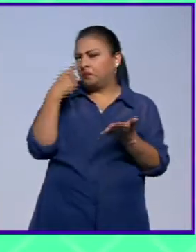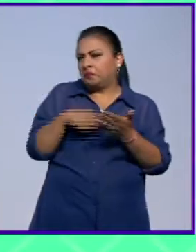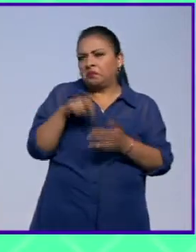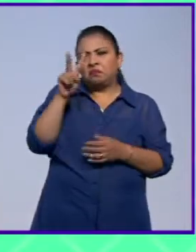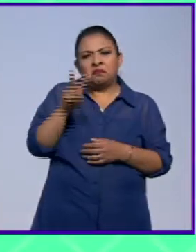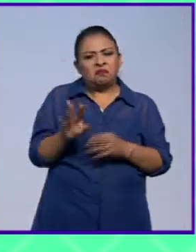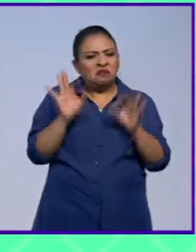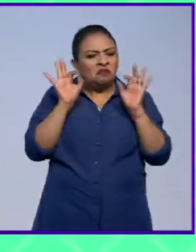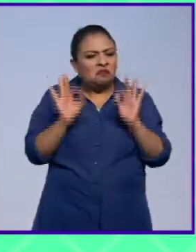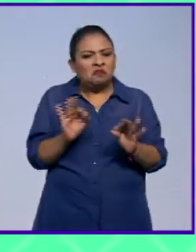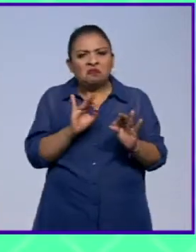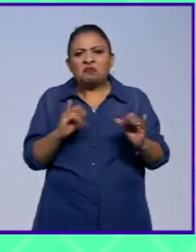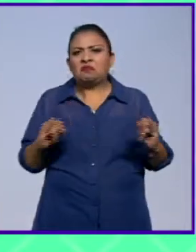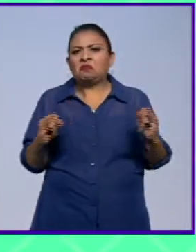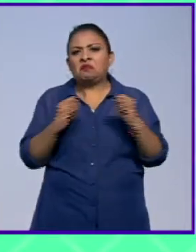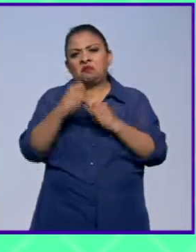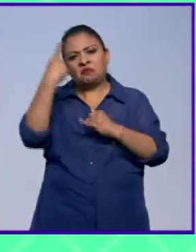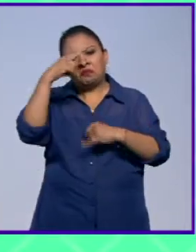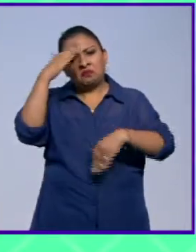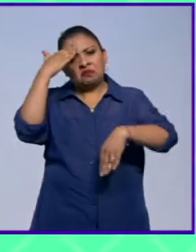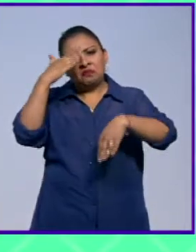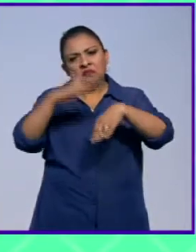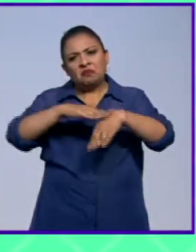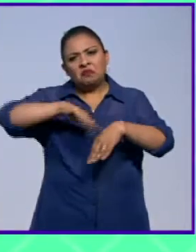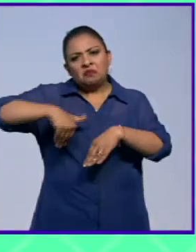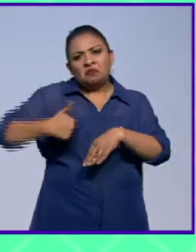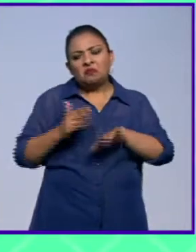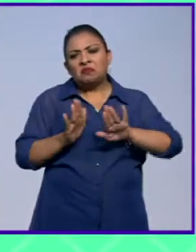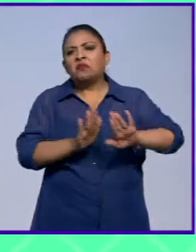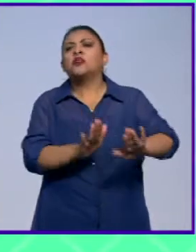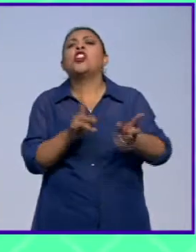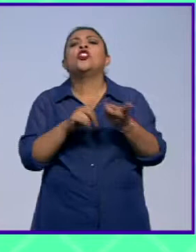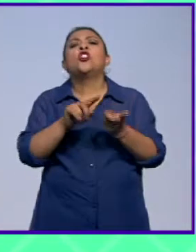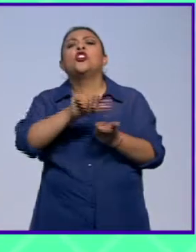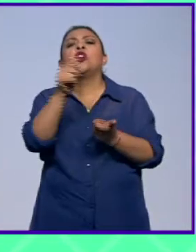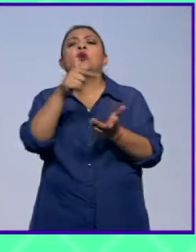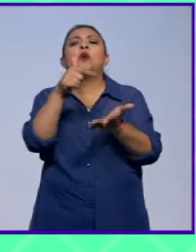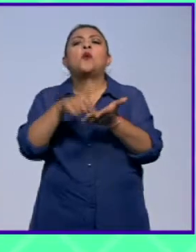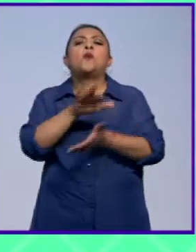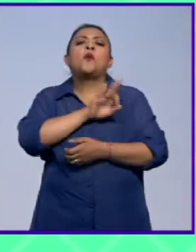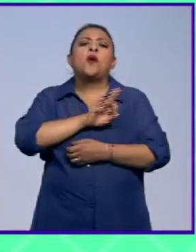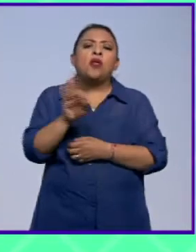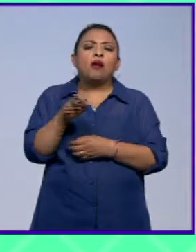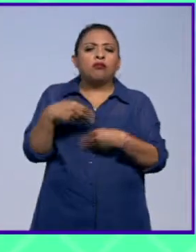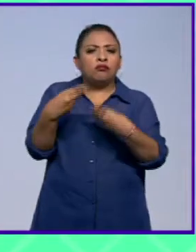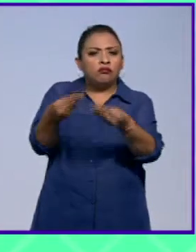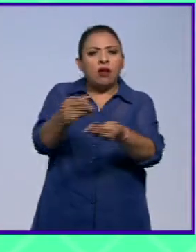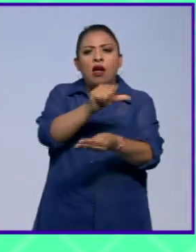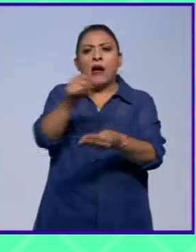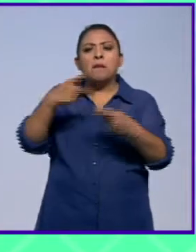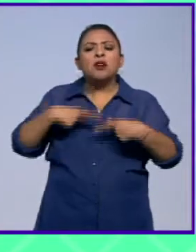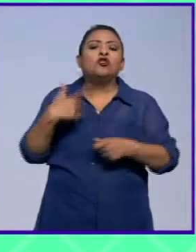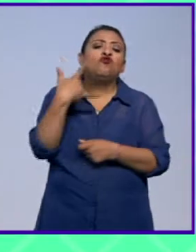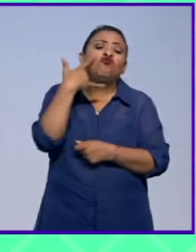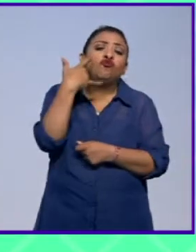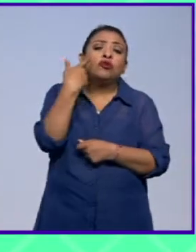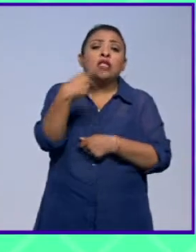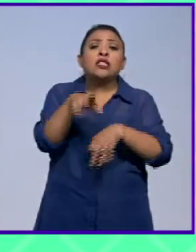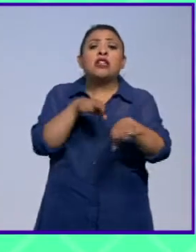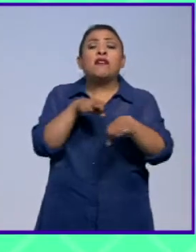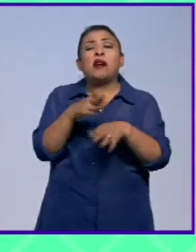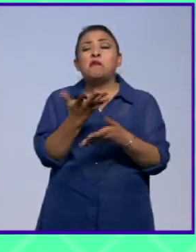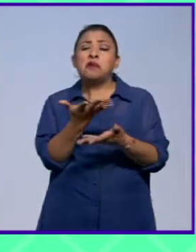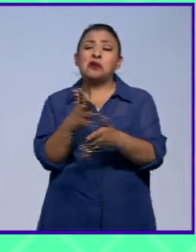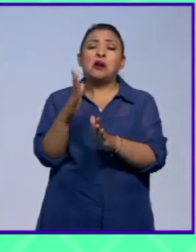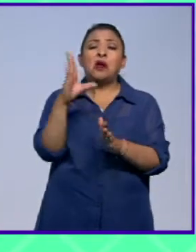que es la mejor institución para resguardar la memoria colectiva, decir, ¿dónde más podríamos poner a disposición de la gente el trabajo? Son